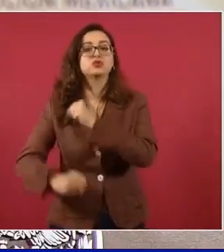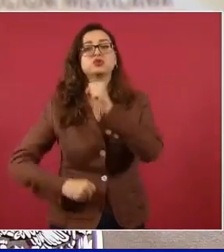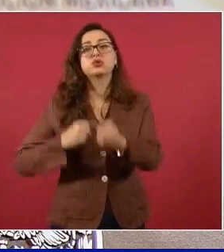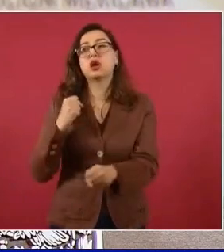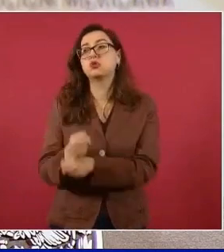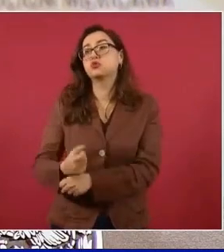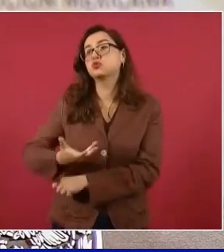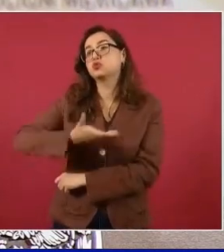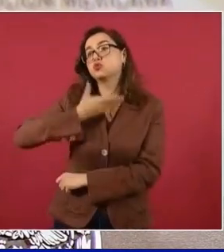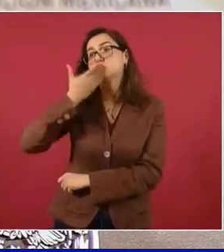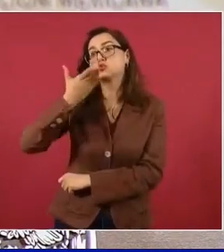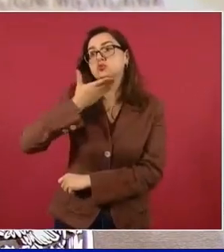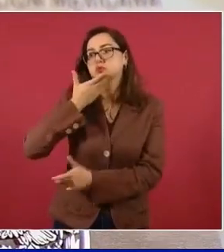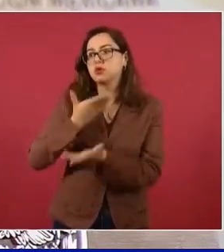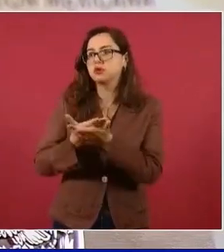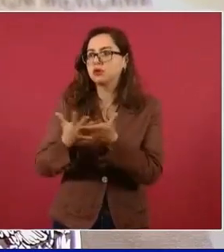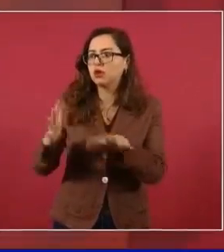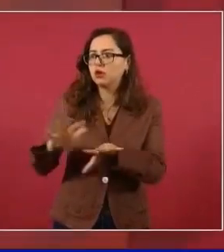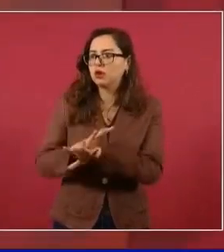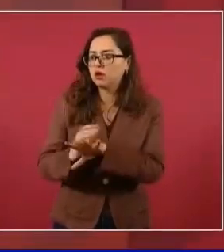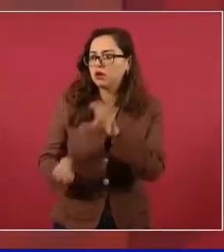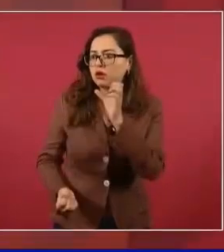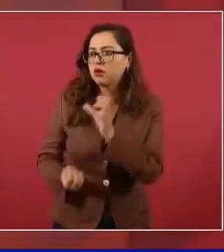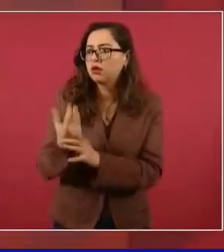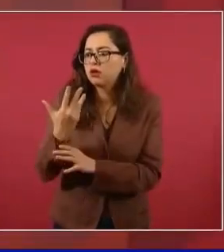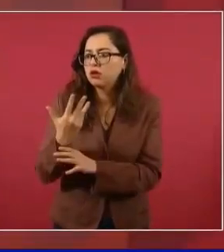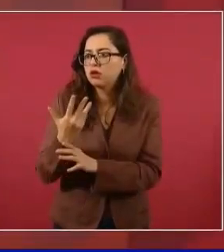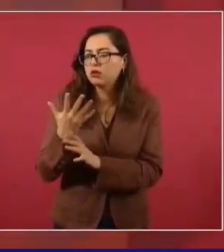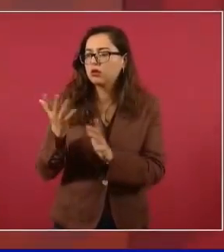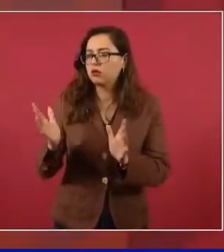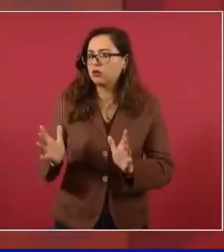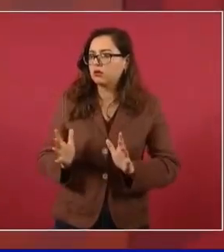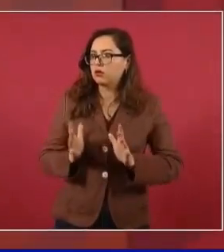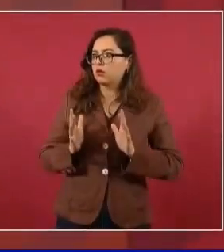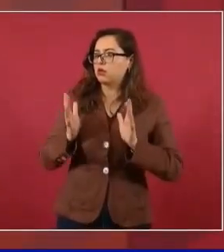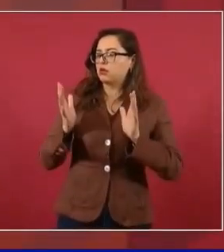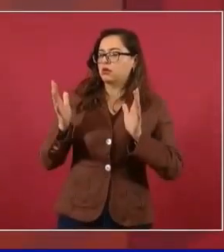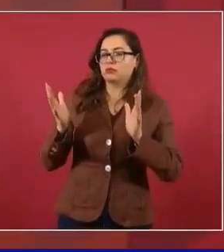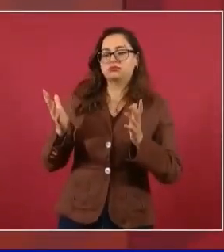Y lo que decía Hidalgo,